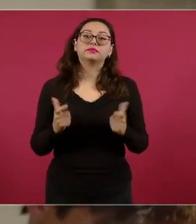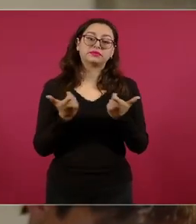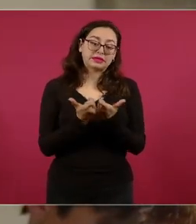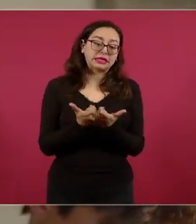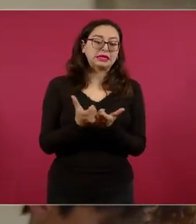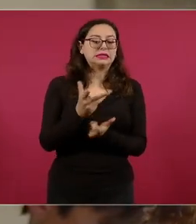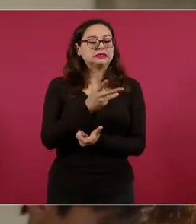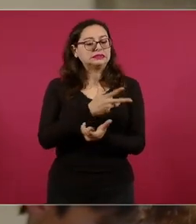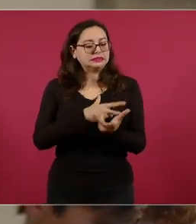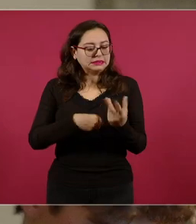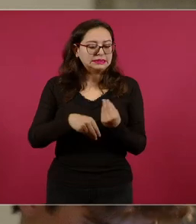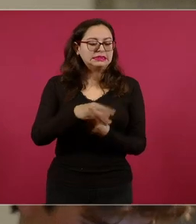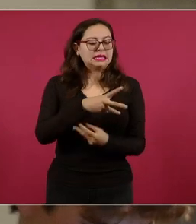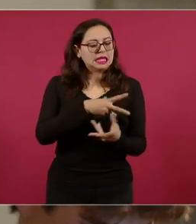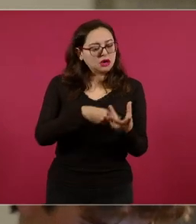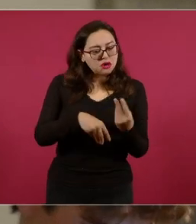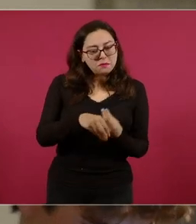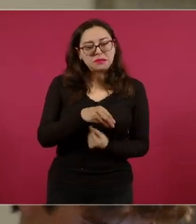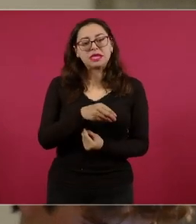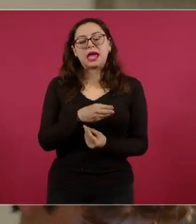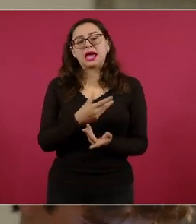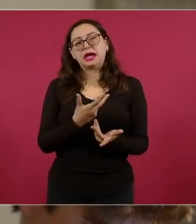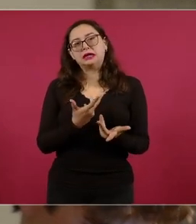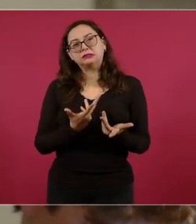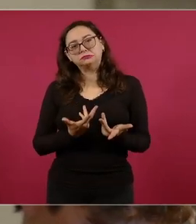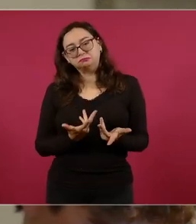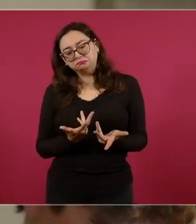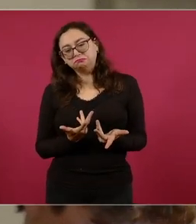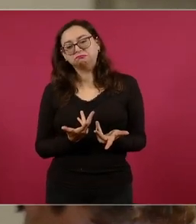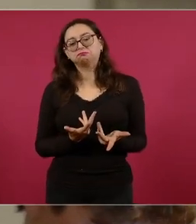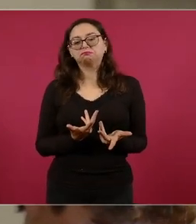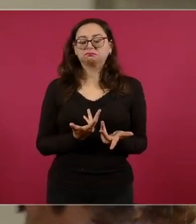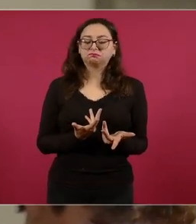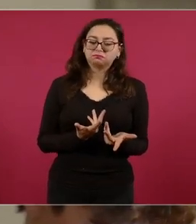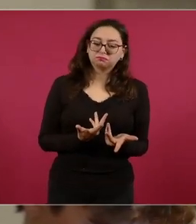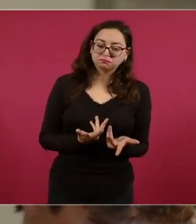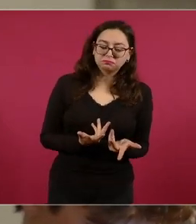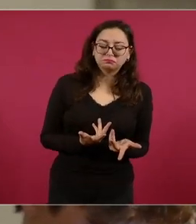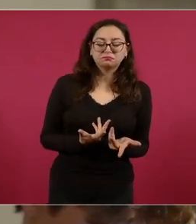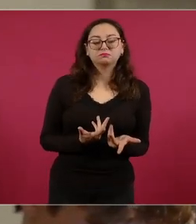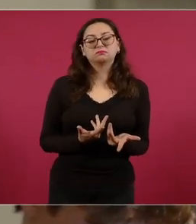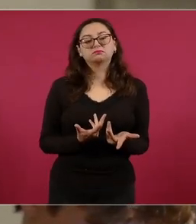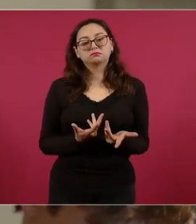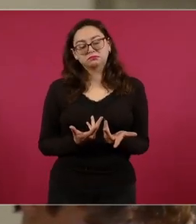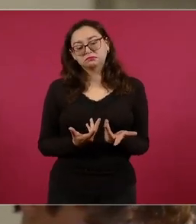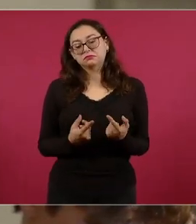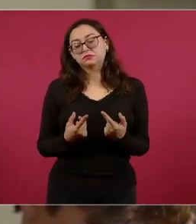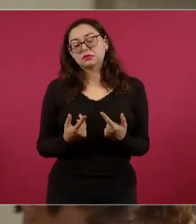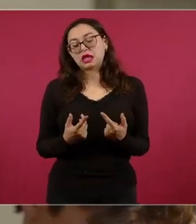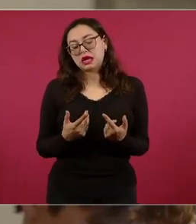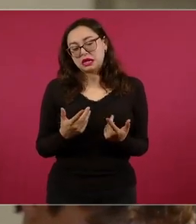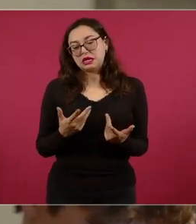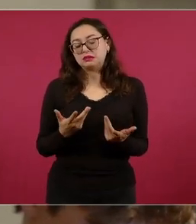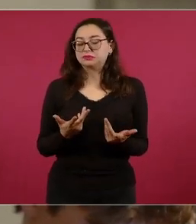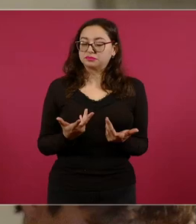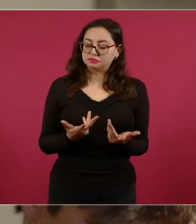revierte estos resultados del segundo trimestre